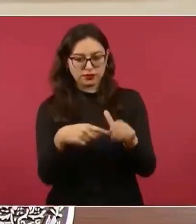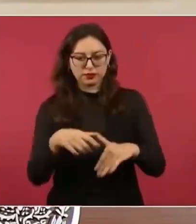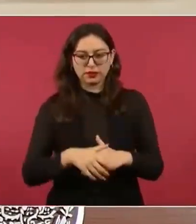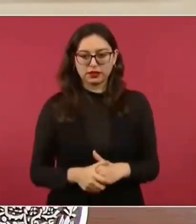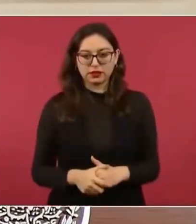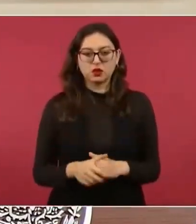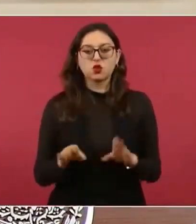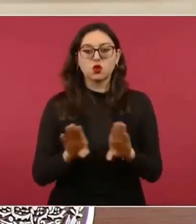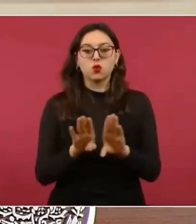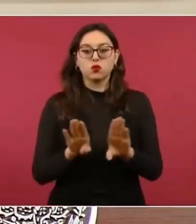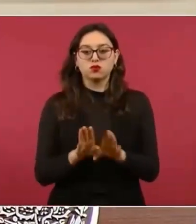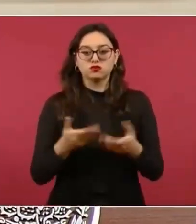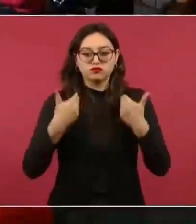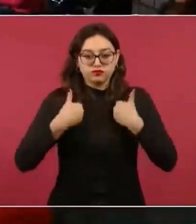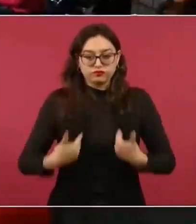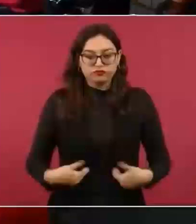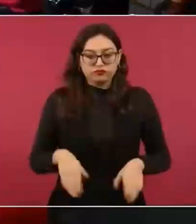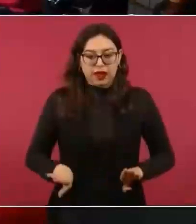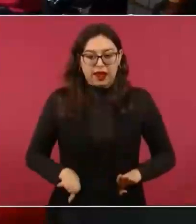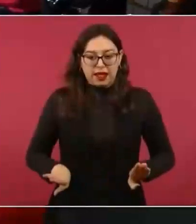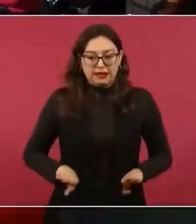estilo.